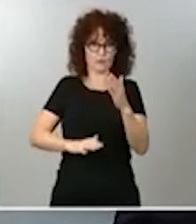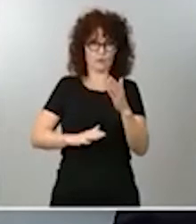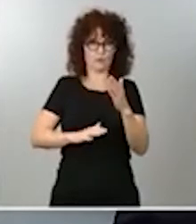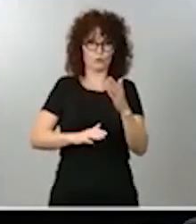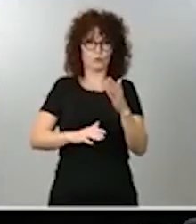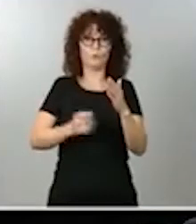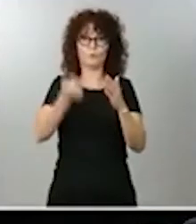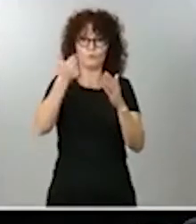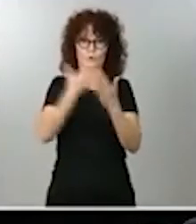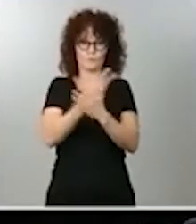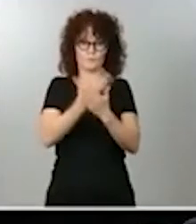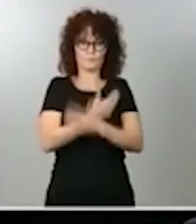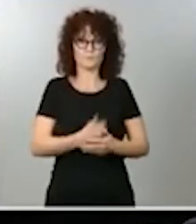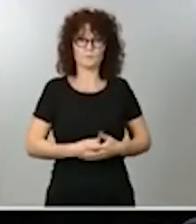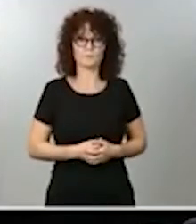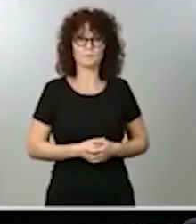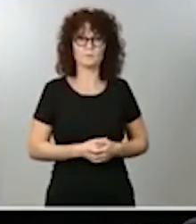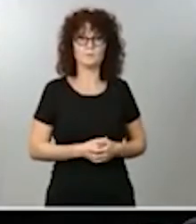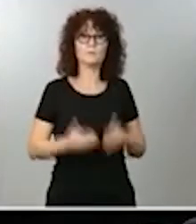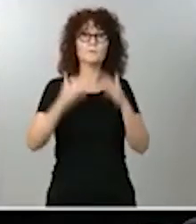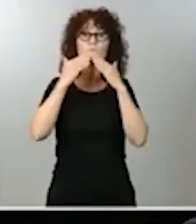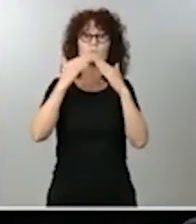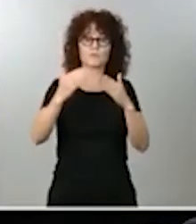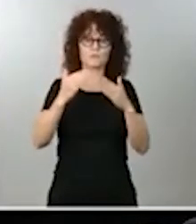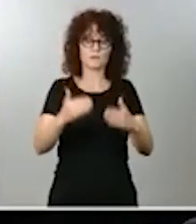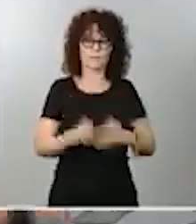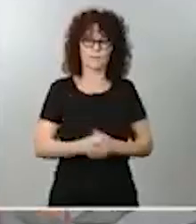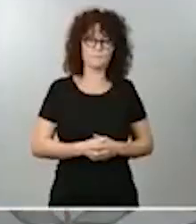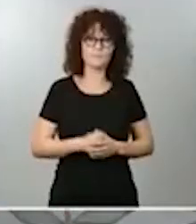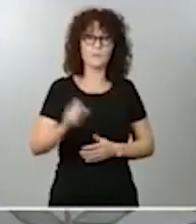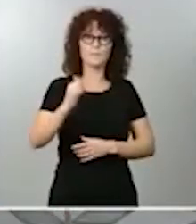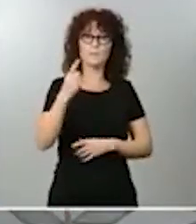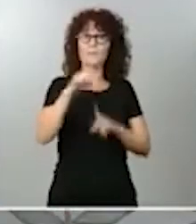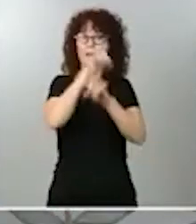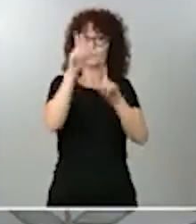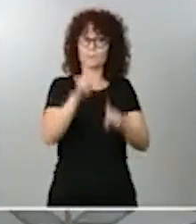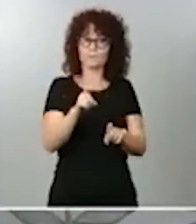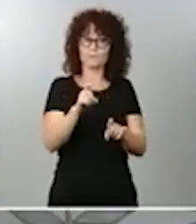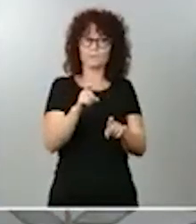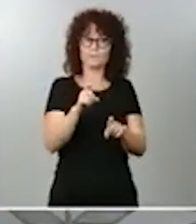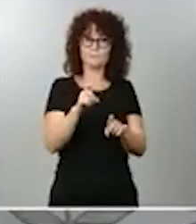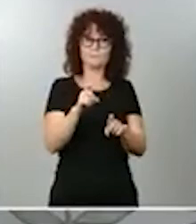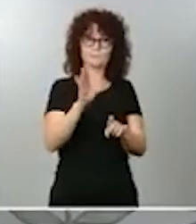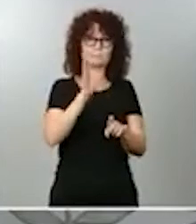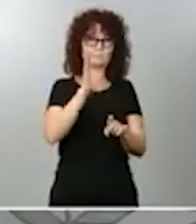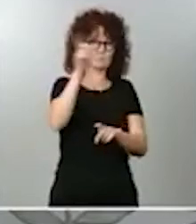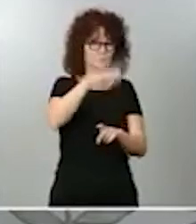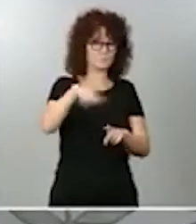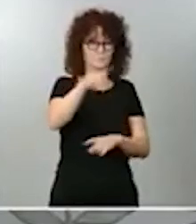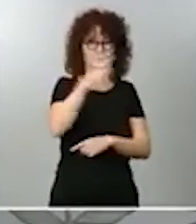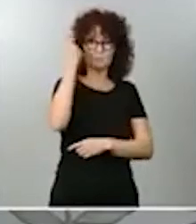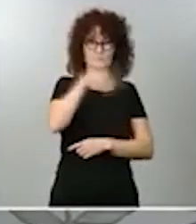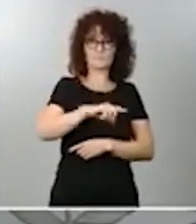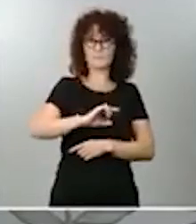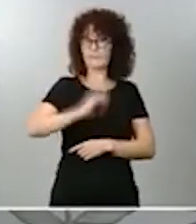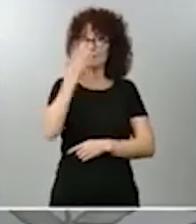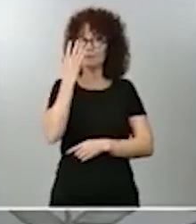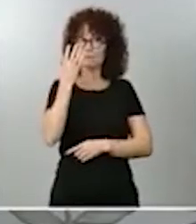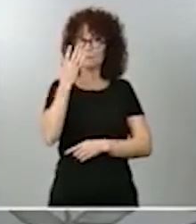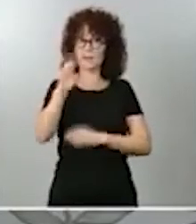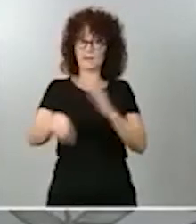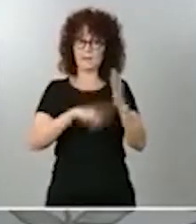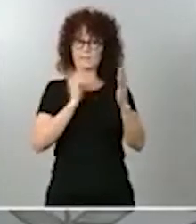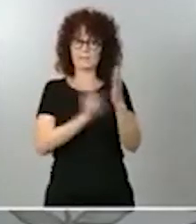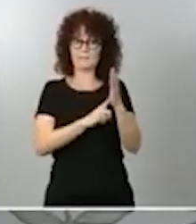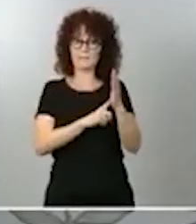Sí, muchas gracias, Patricia. Respecto a la primera pregunta, como conocemos todos, la iniciativa legislativa la puede desempeñar el